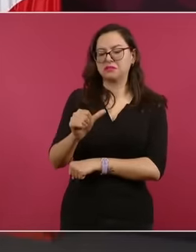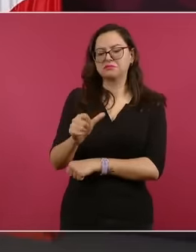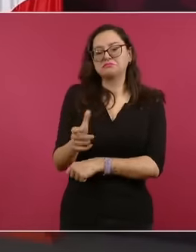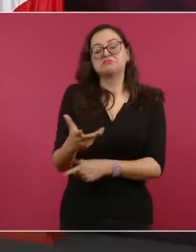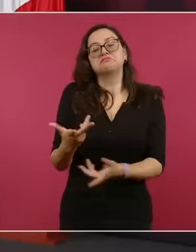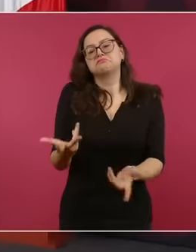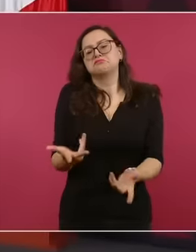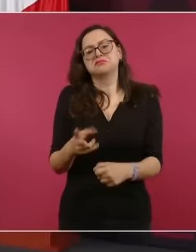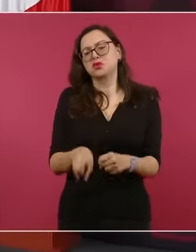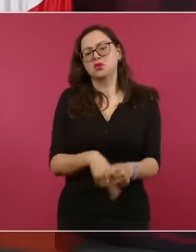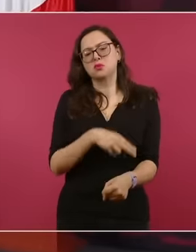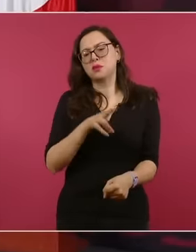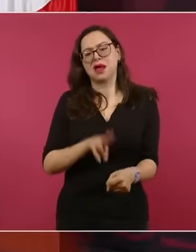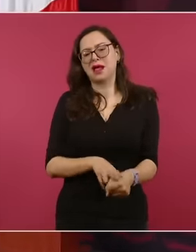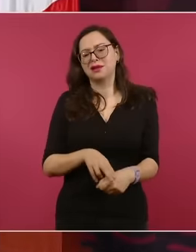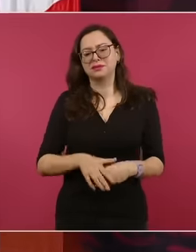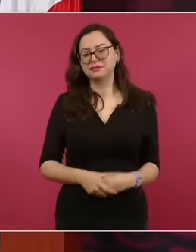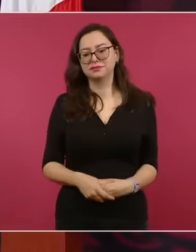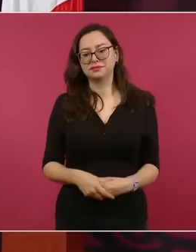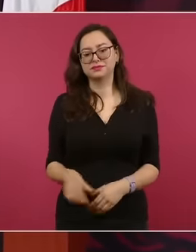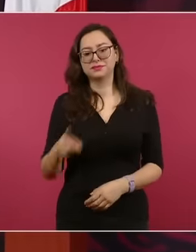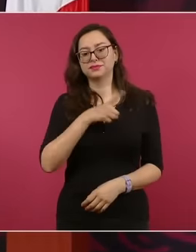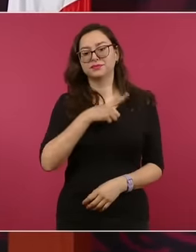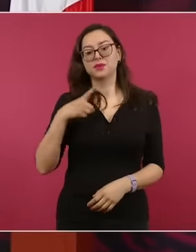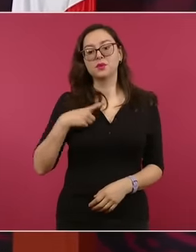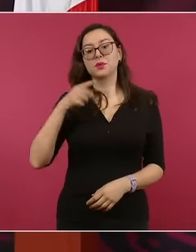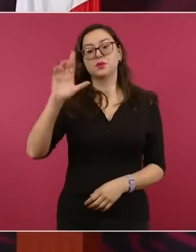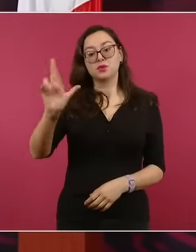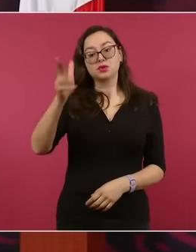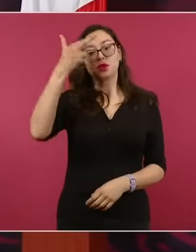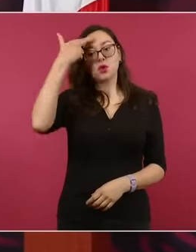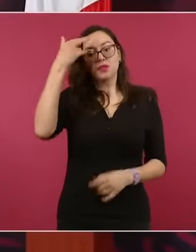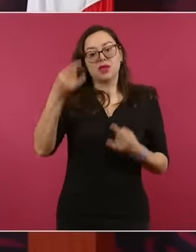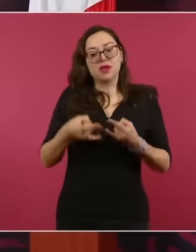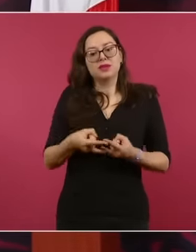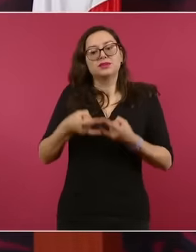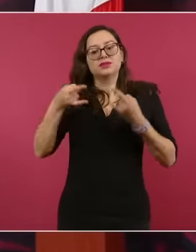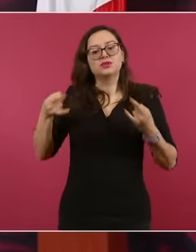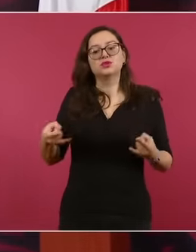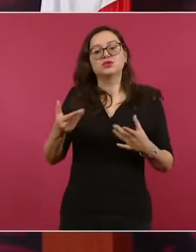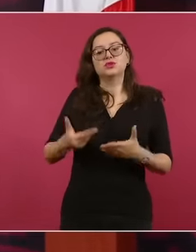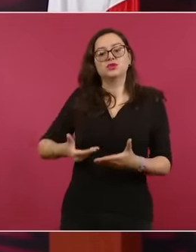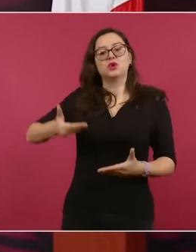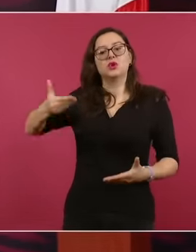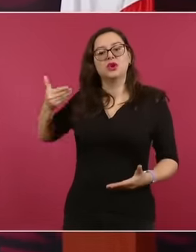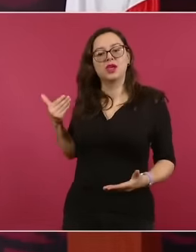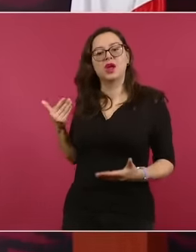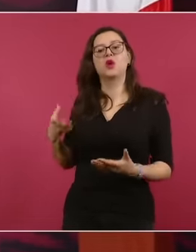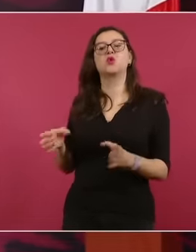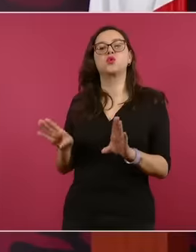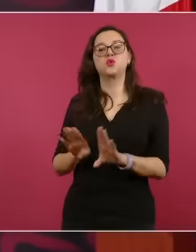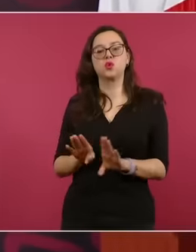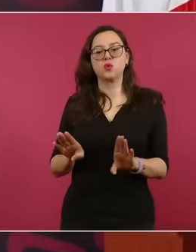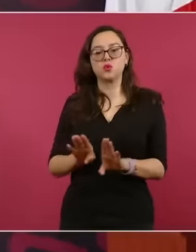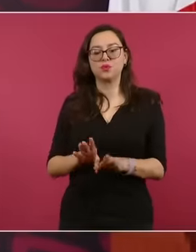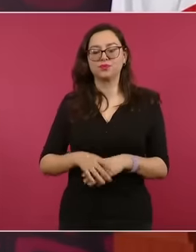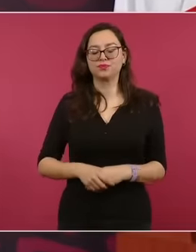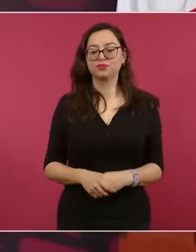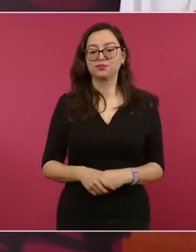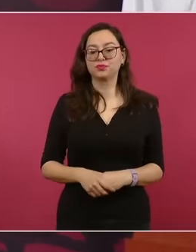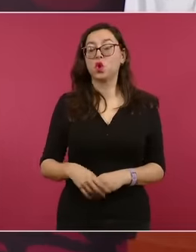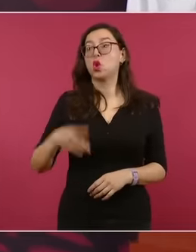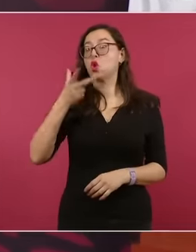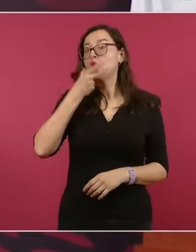La historia, aunque ese gran filósofo Carlos Marx decía que no se repite